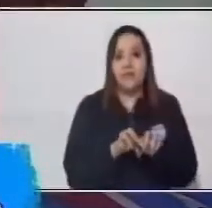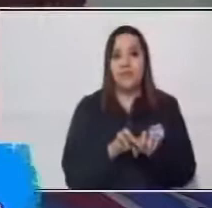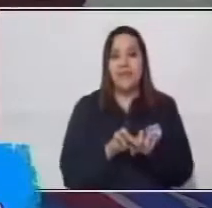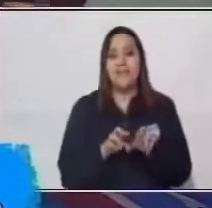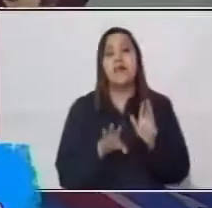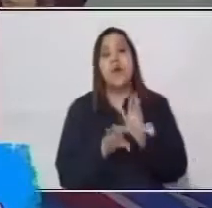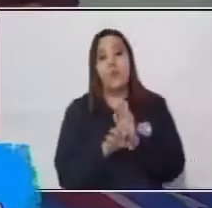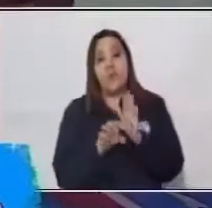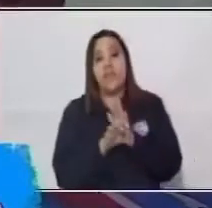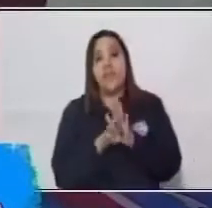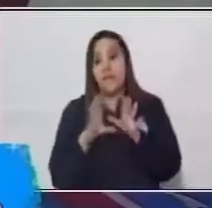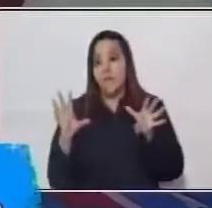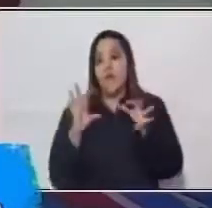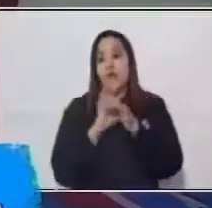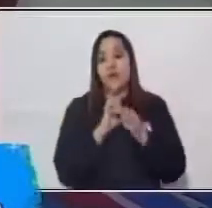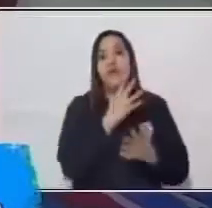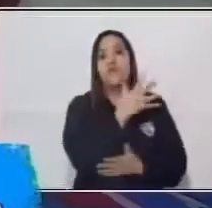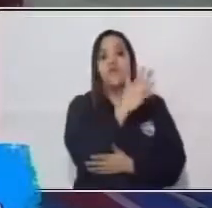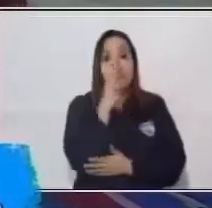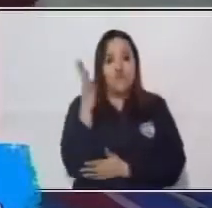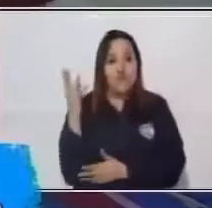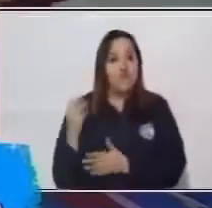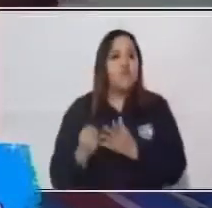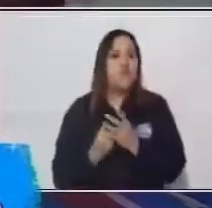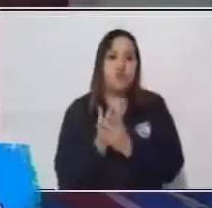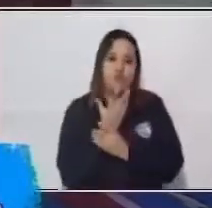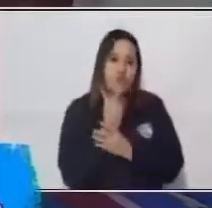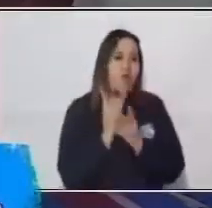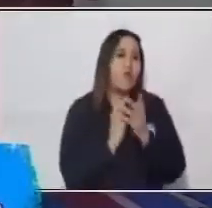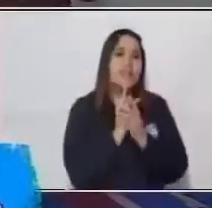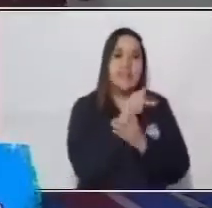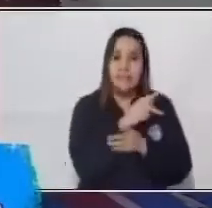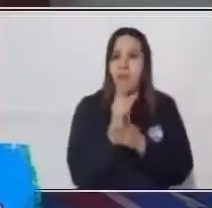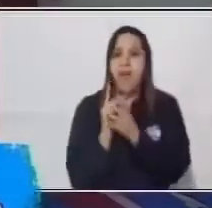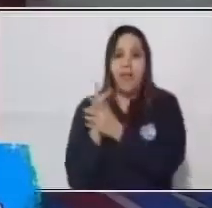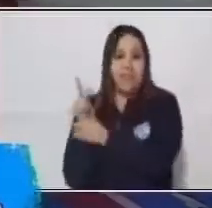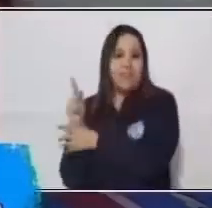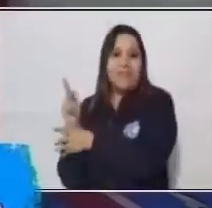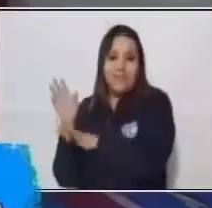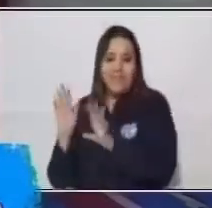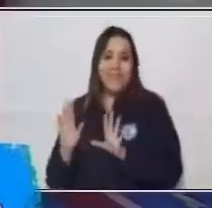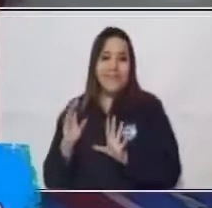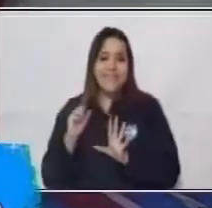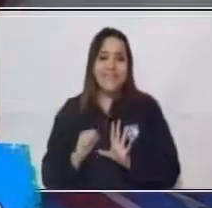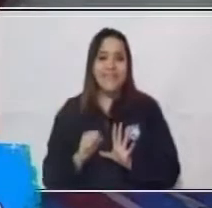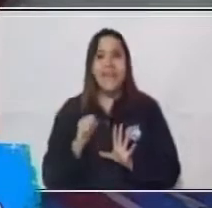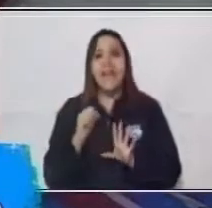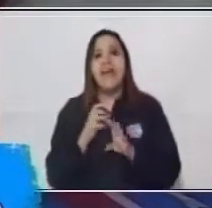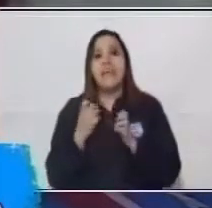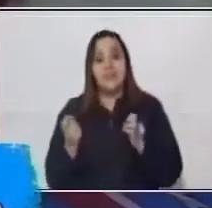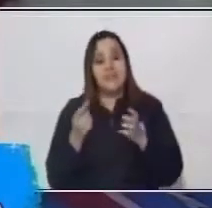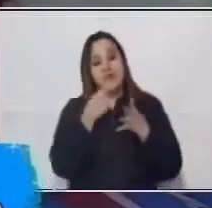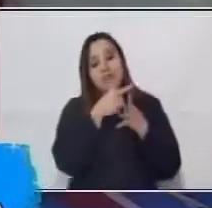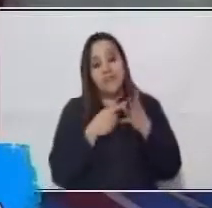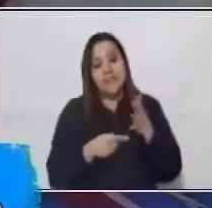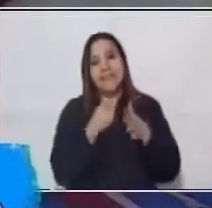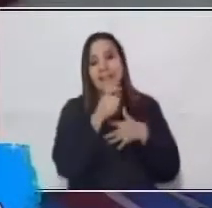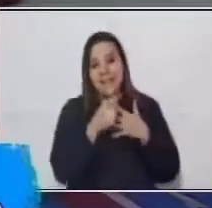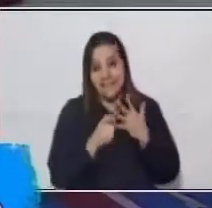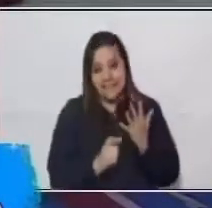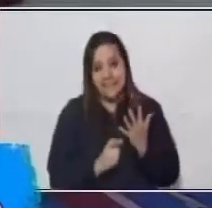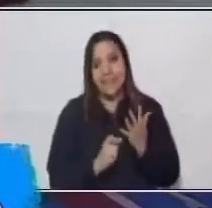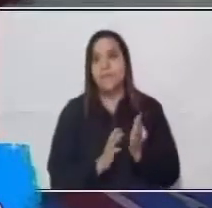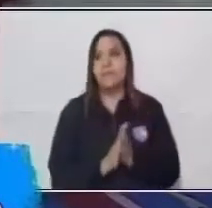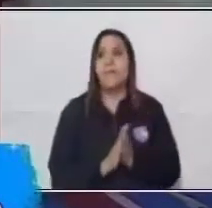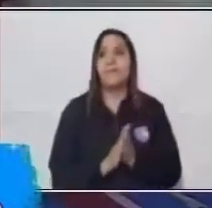flora y la fauna que tenían a su alrededor. Así que esas son las características de la literatura precolombina. Ahora, ¿qué